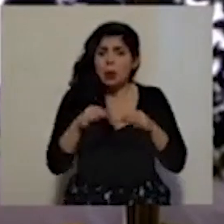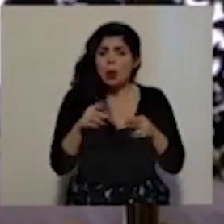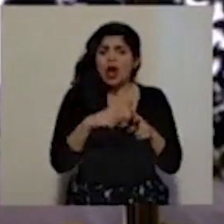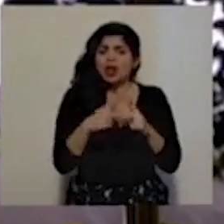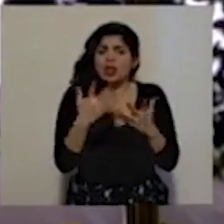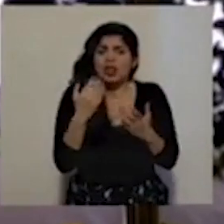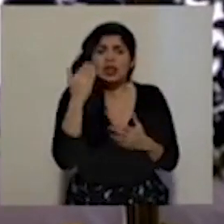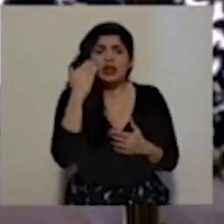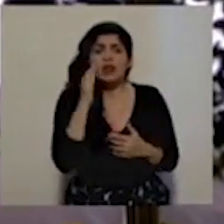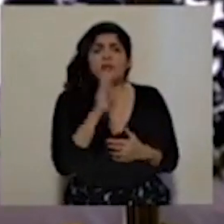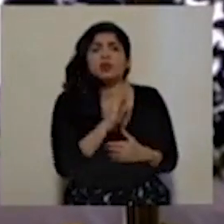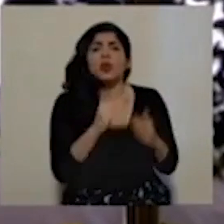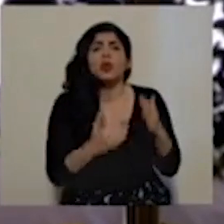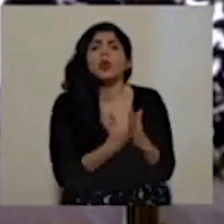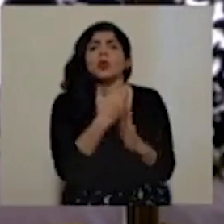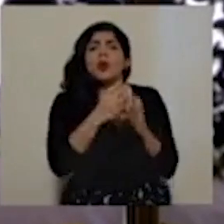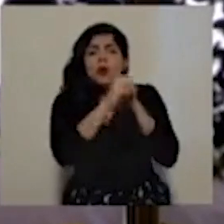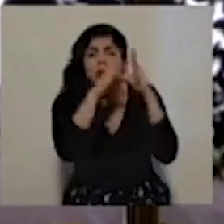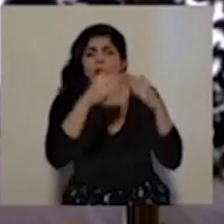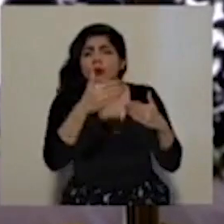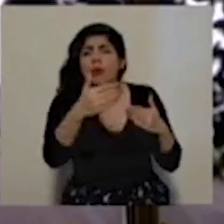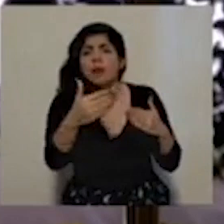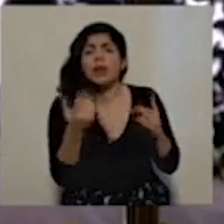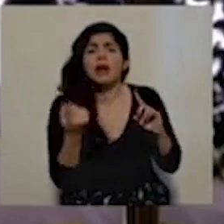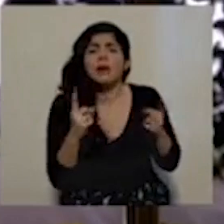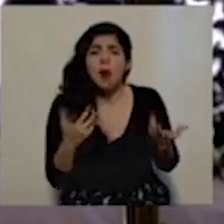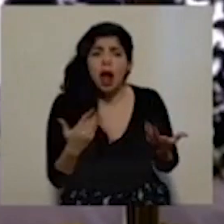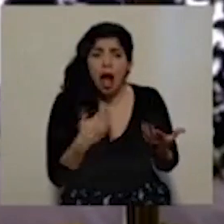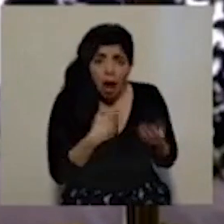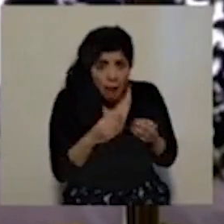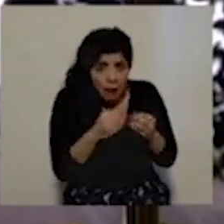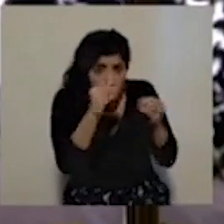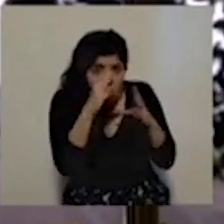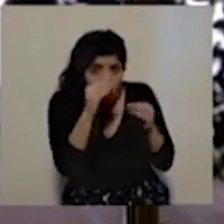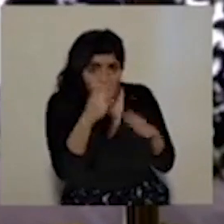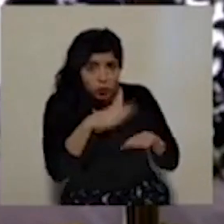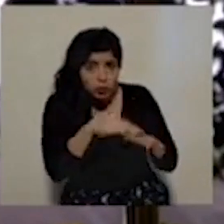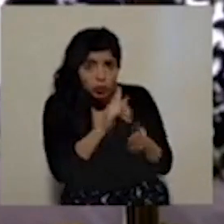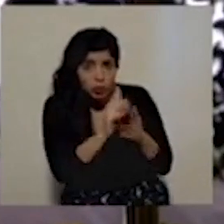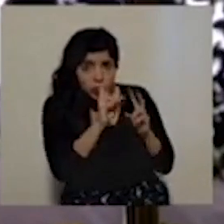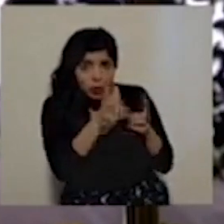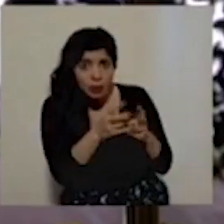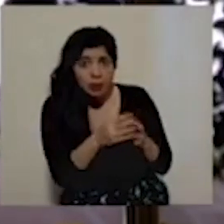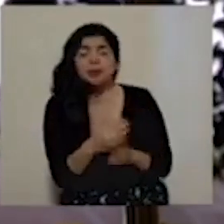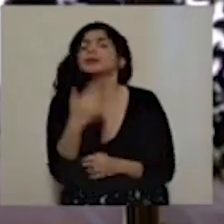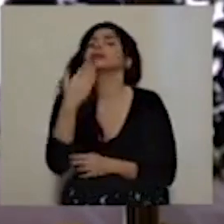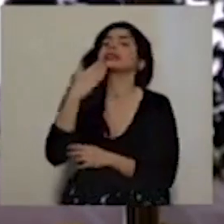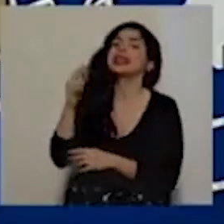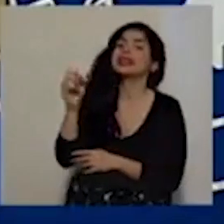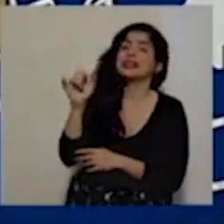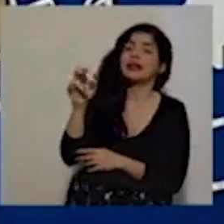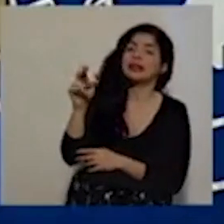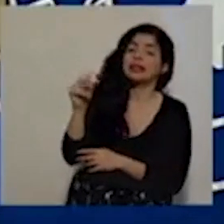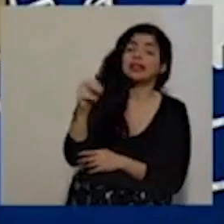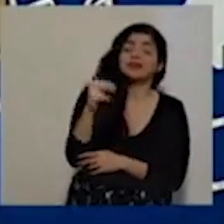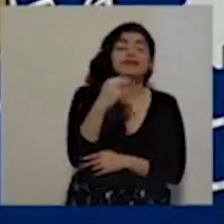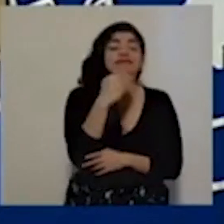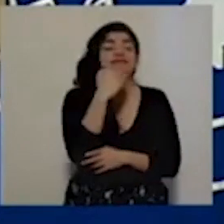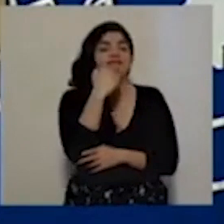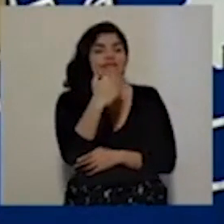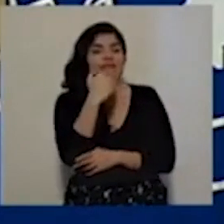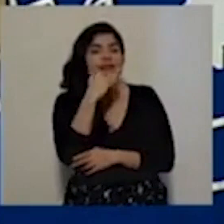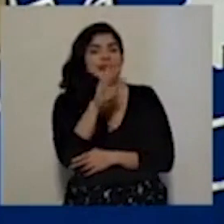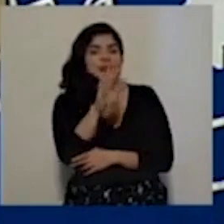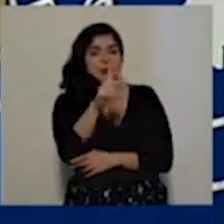nuevas proyecciones y si hay más información sobre eso. Gracias a Sebastián. Muchas gracias por sus